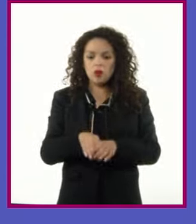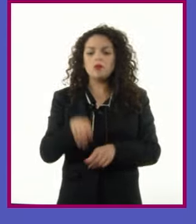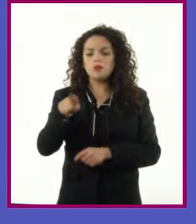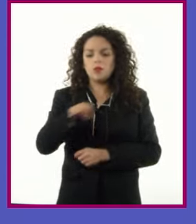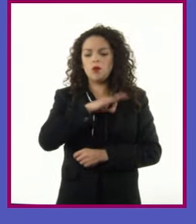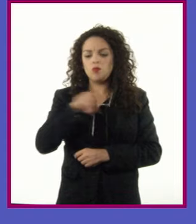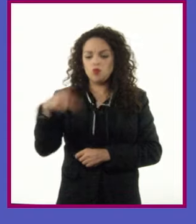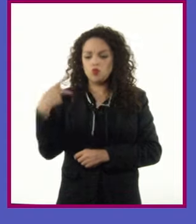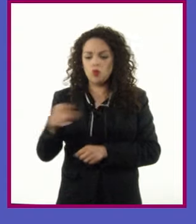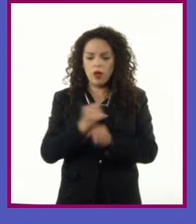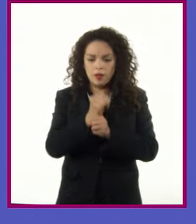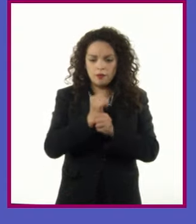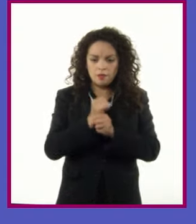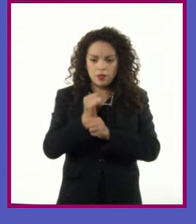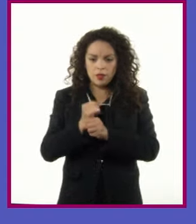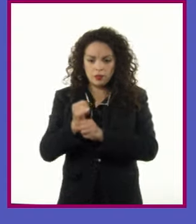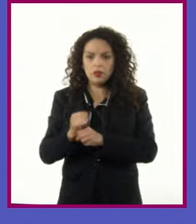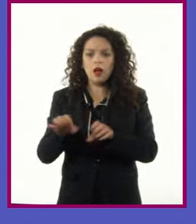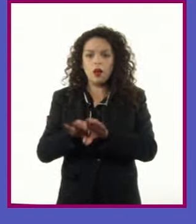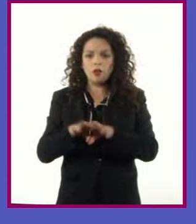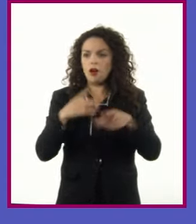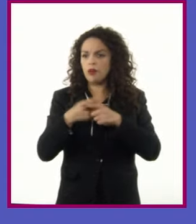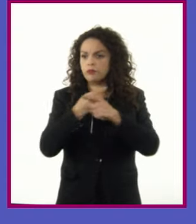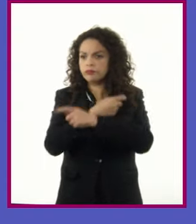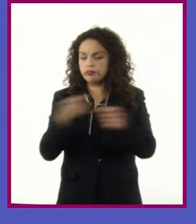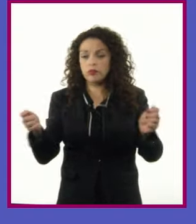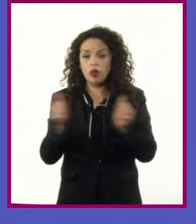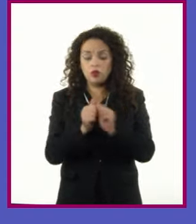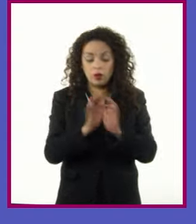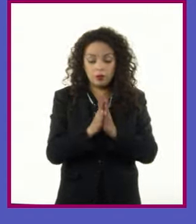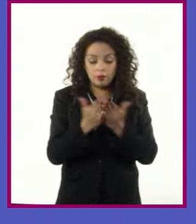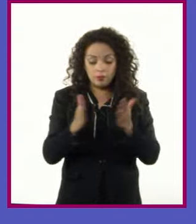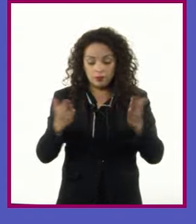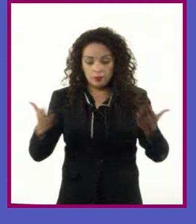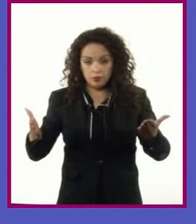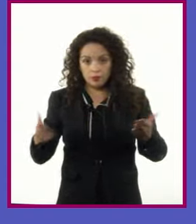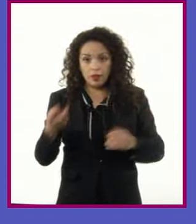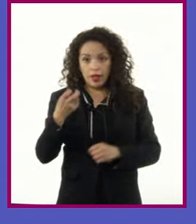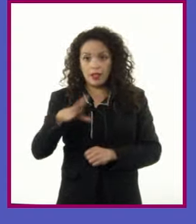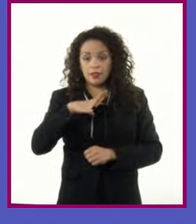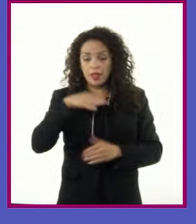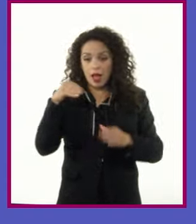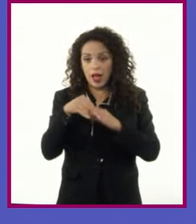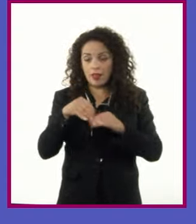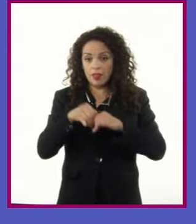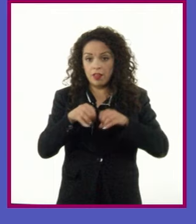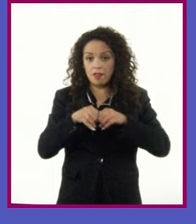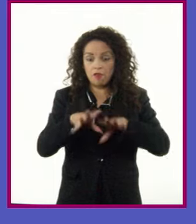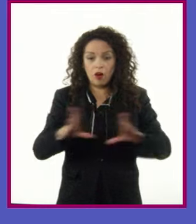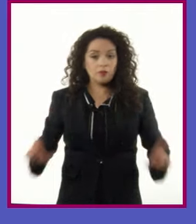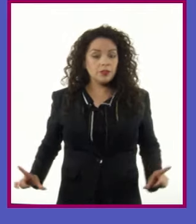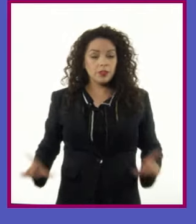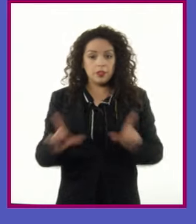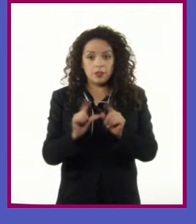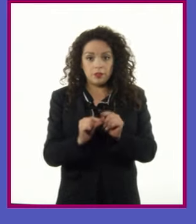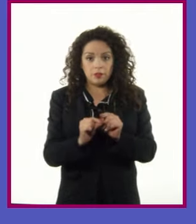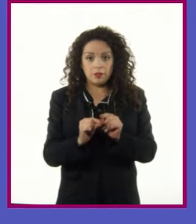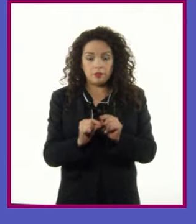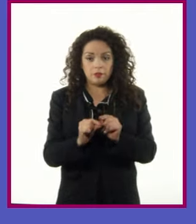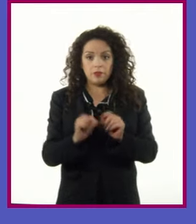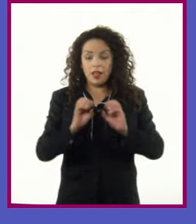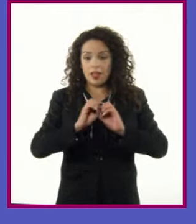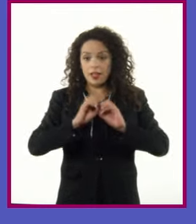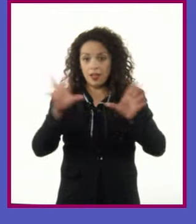indagación mediante un tríptico Estos son folletos informativos que, de manera resumida, con información